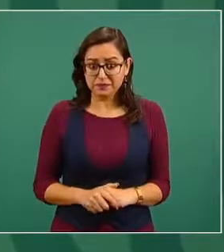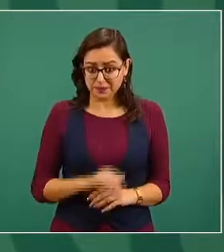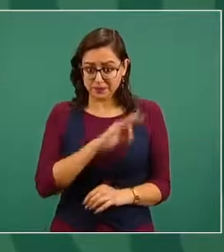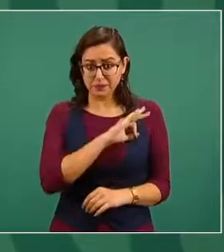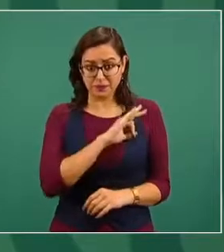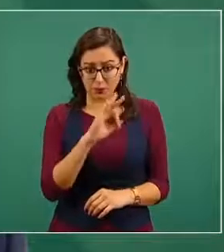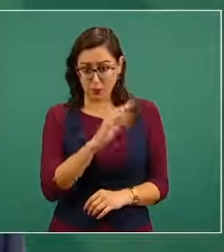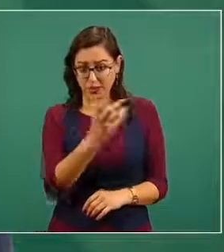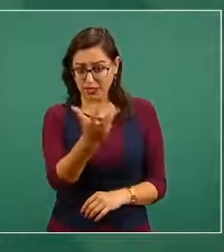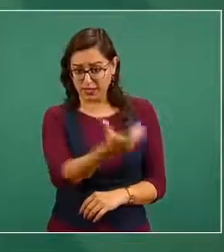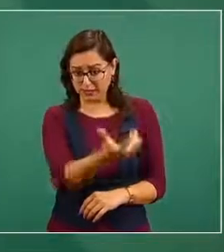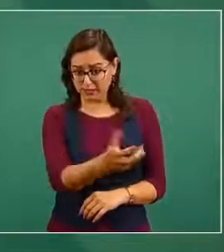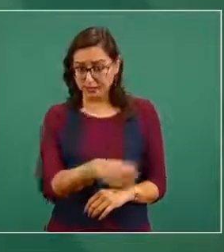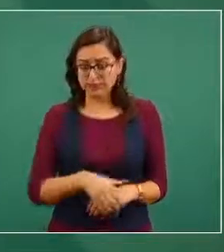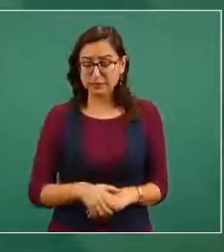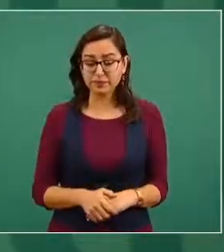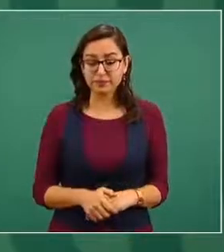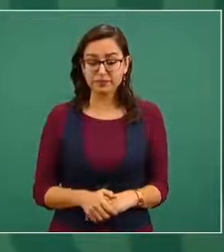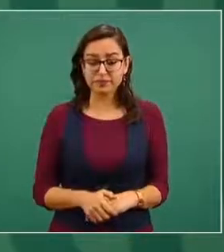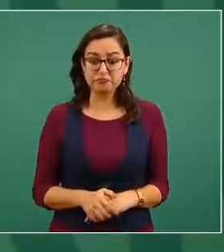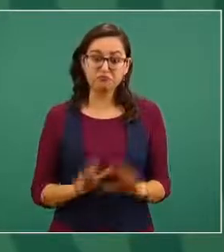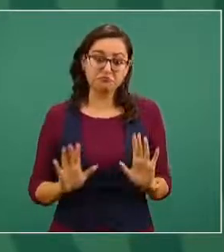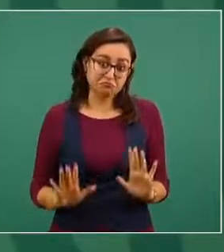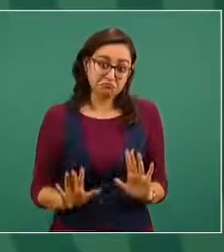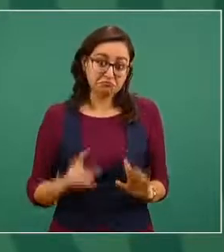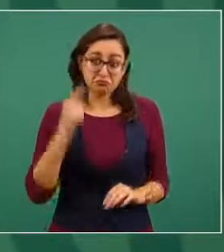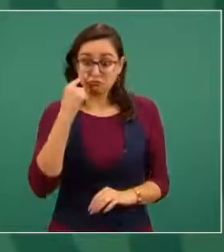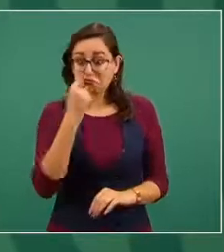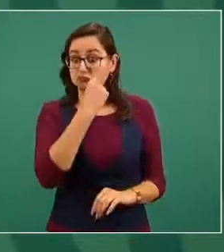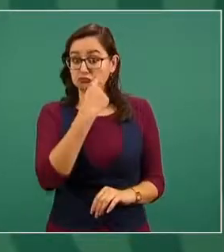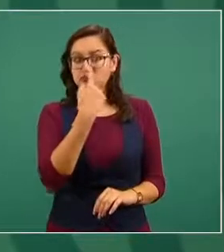entonces si ellos lo consideran